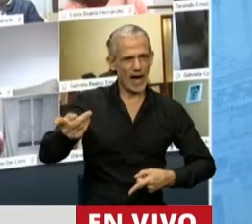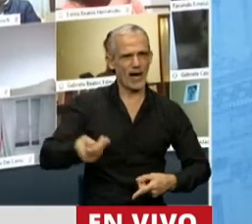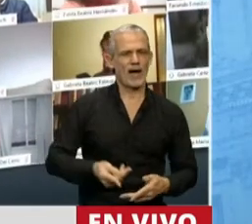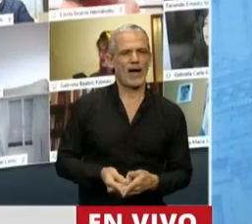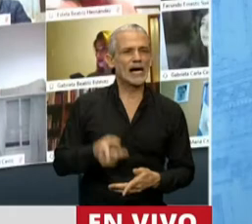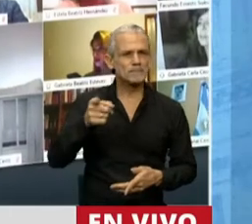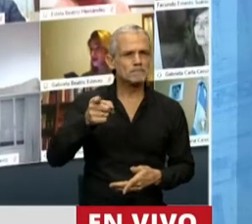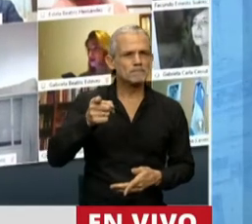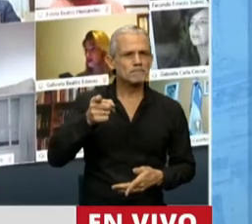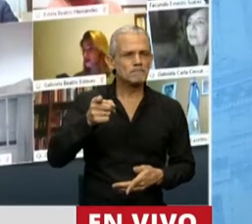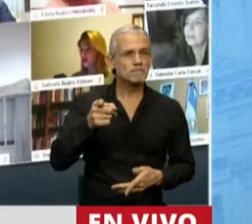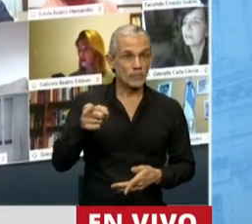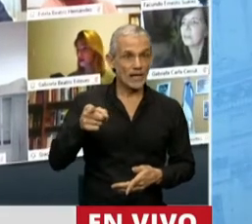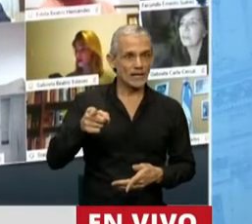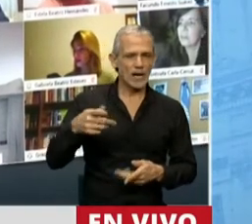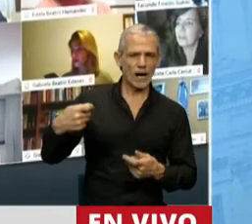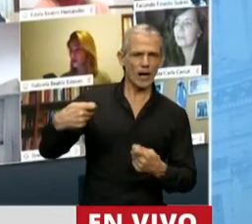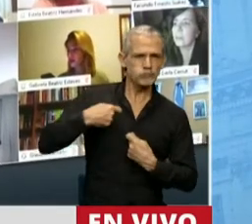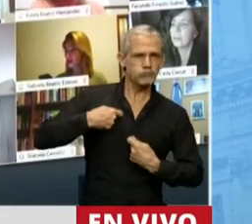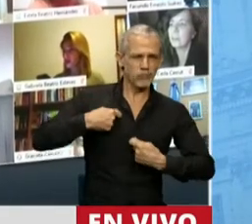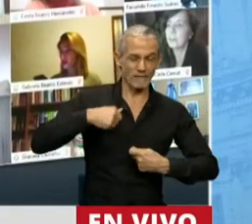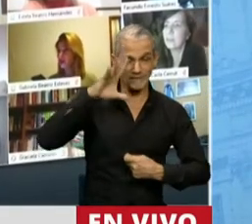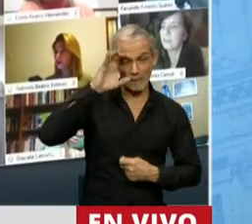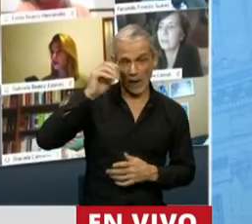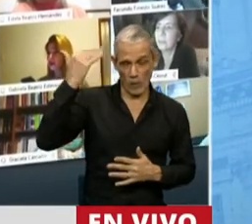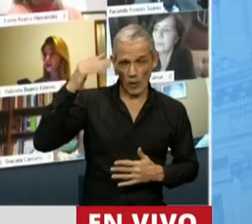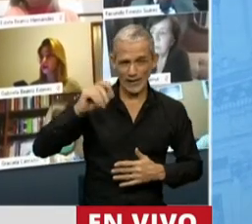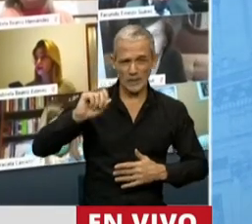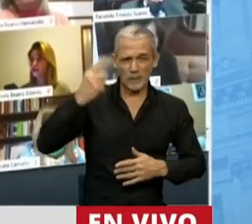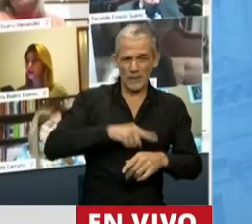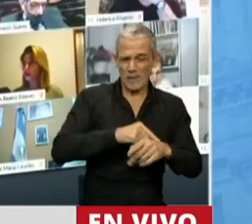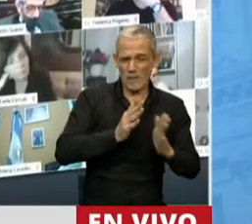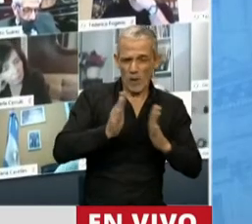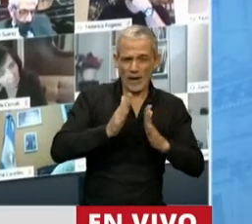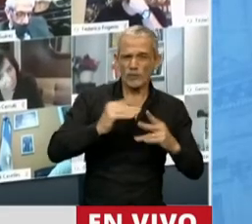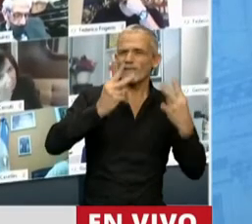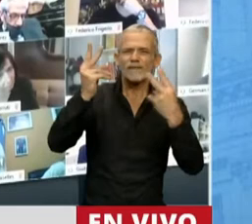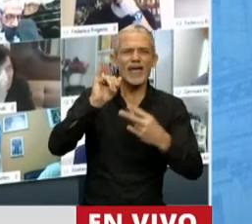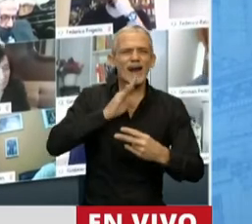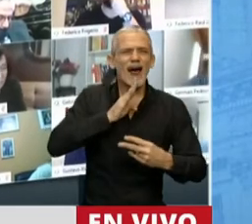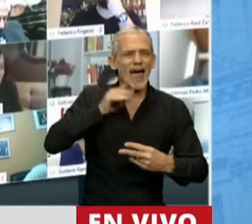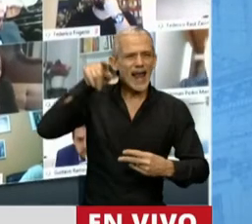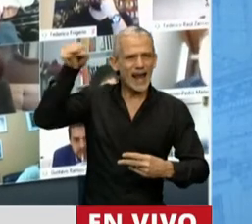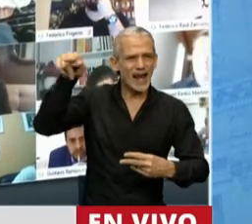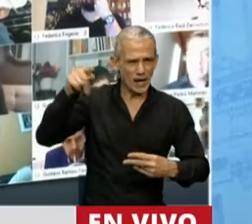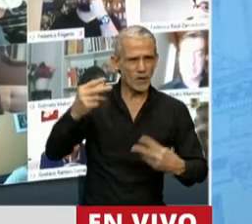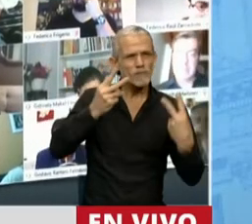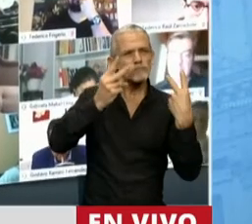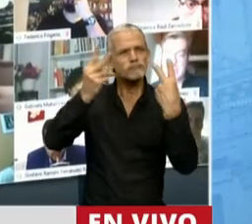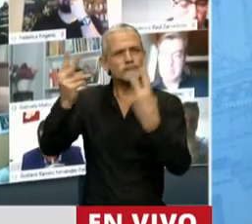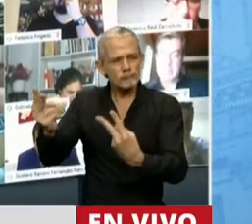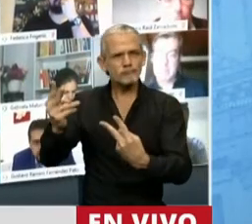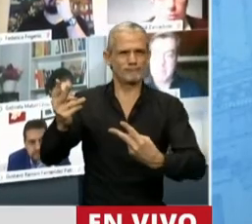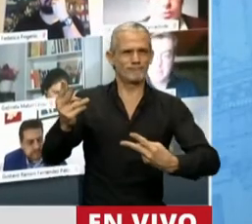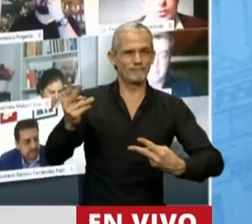que fue quien nos instó, me acuerdo, en el primer momento a viajar a Israel al